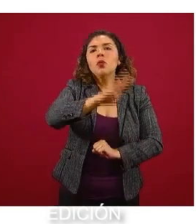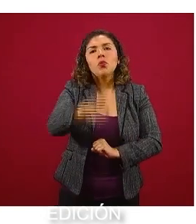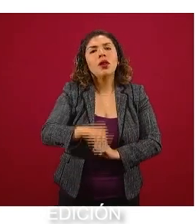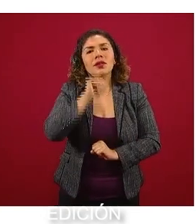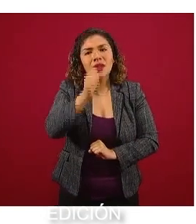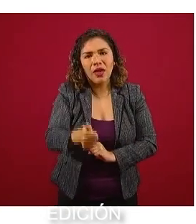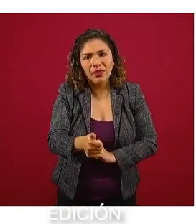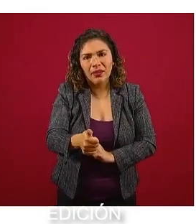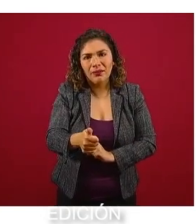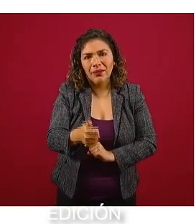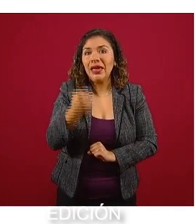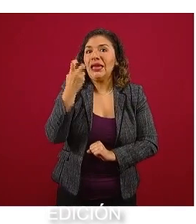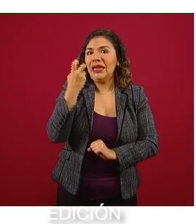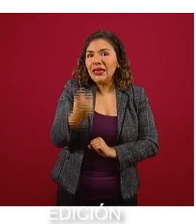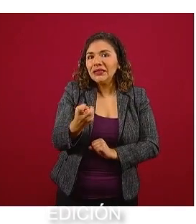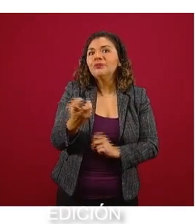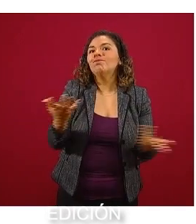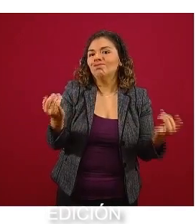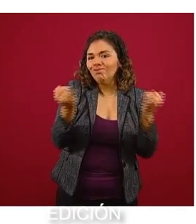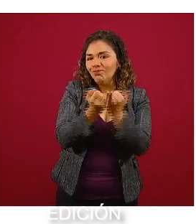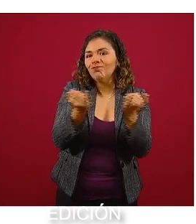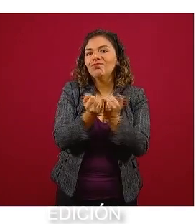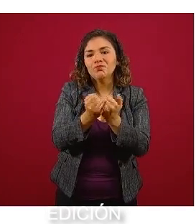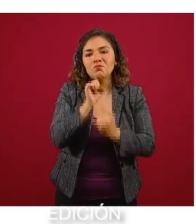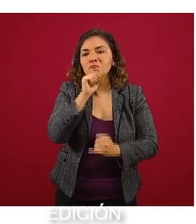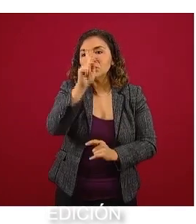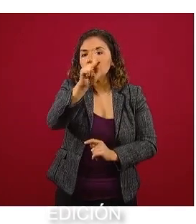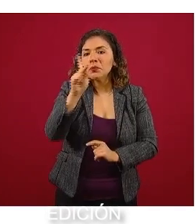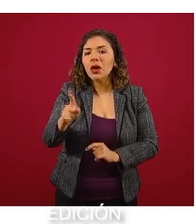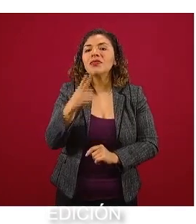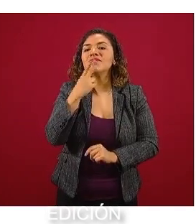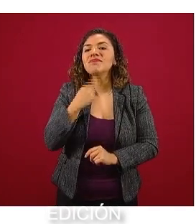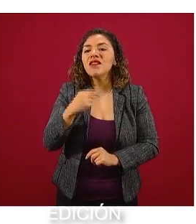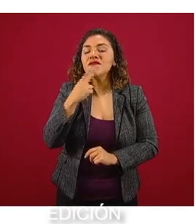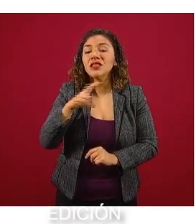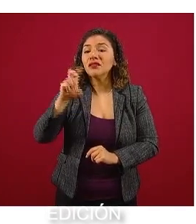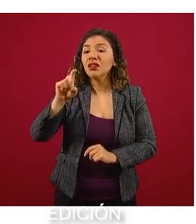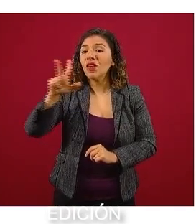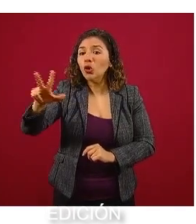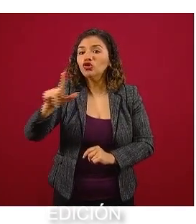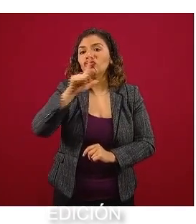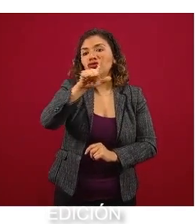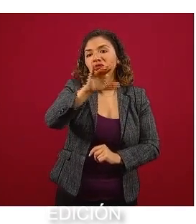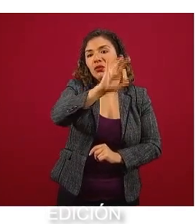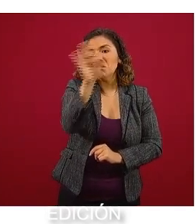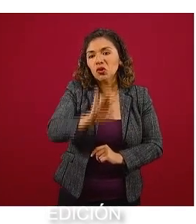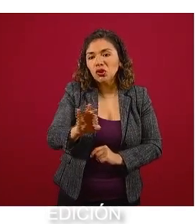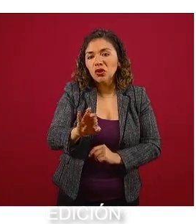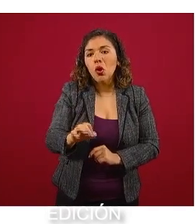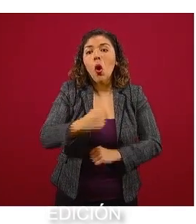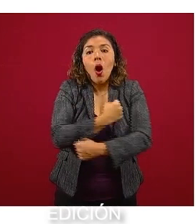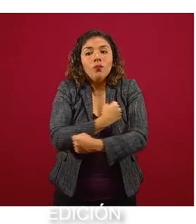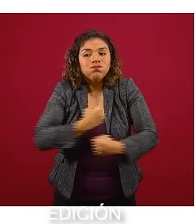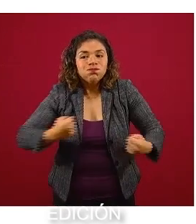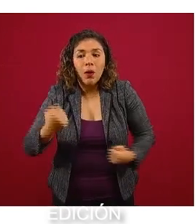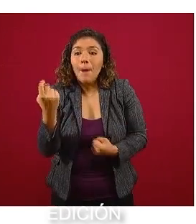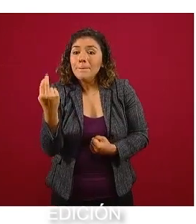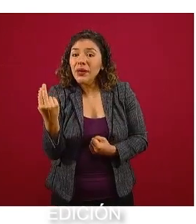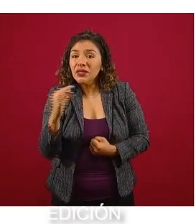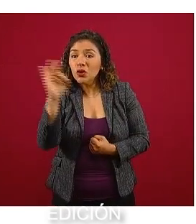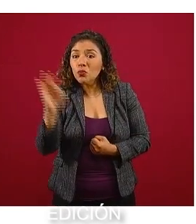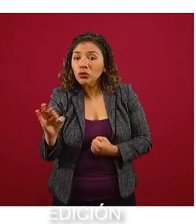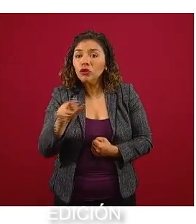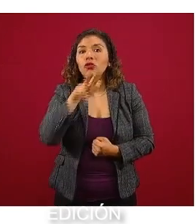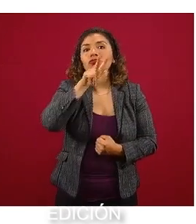Esto es también el caso de diabetes, 38 contra 17 por ciento, obesidad 25